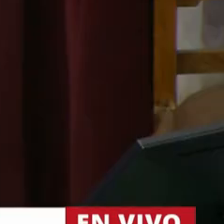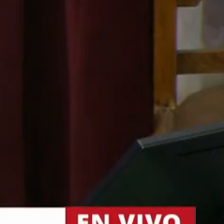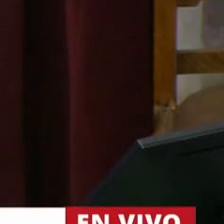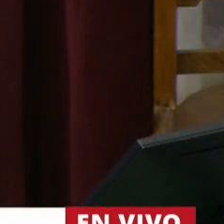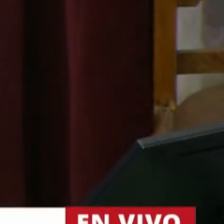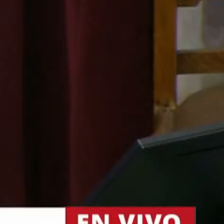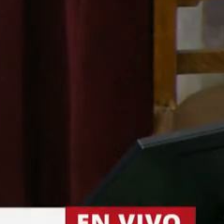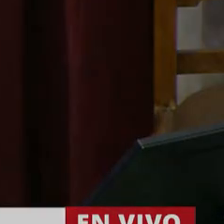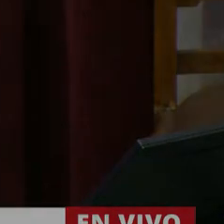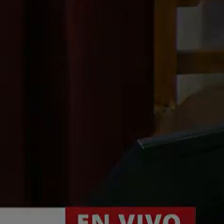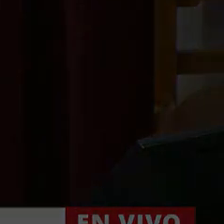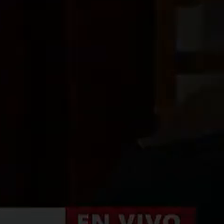gracias diputado gracias